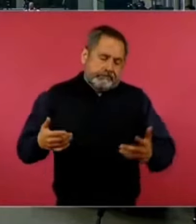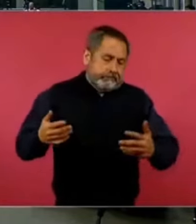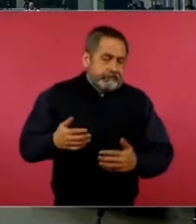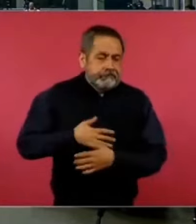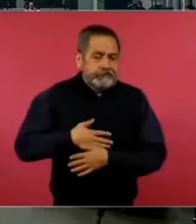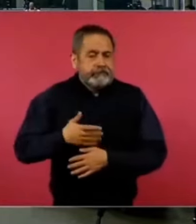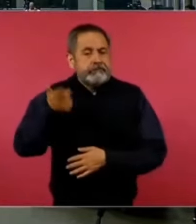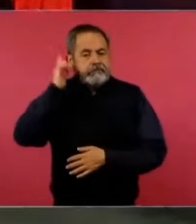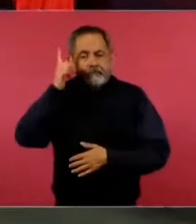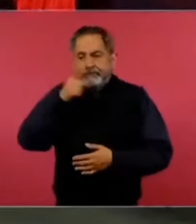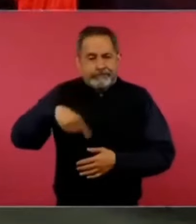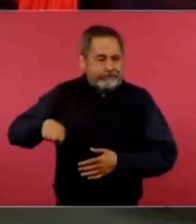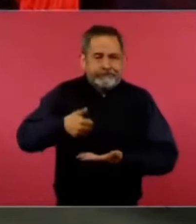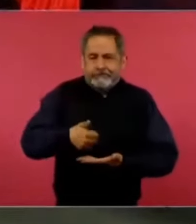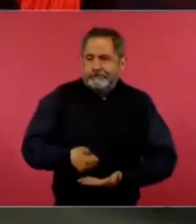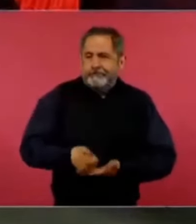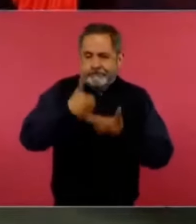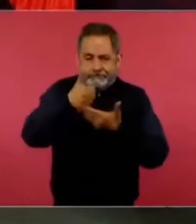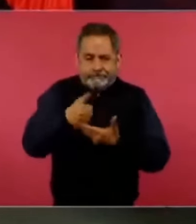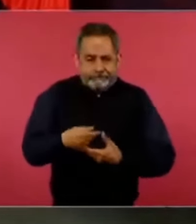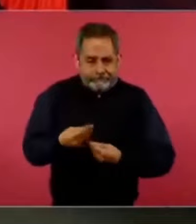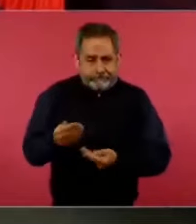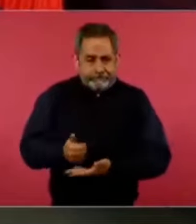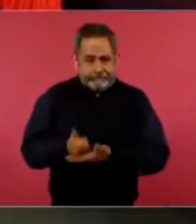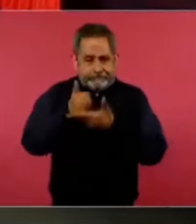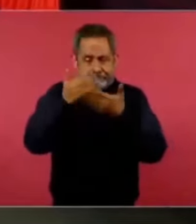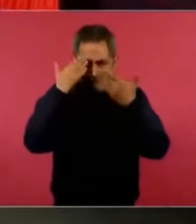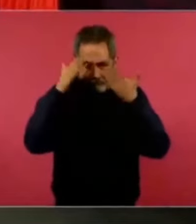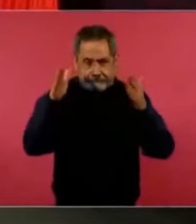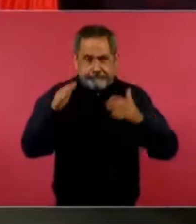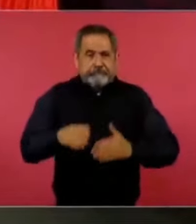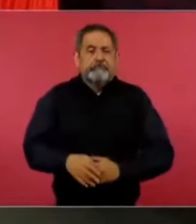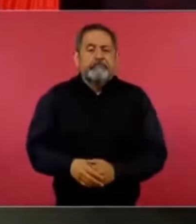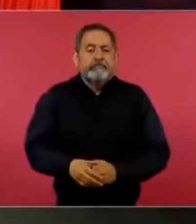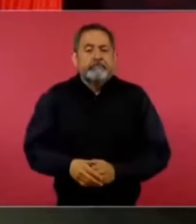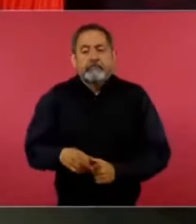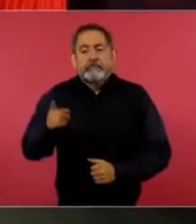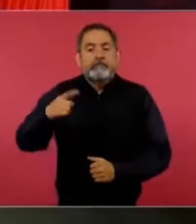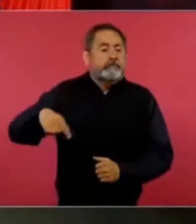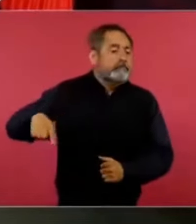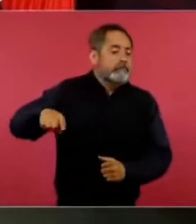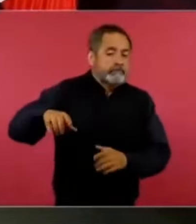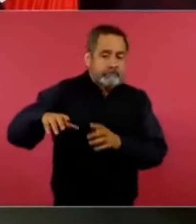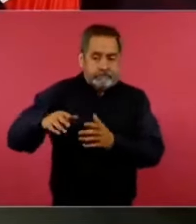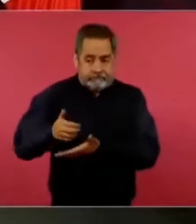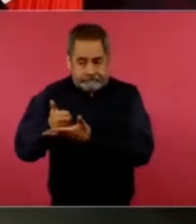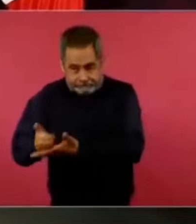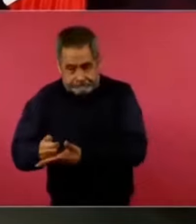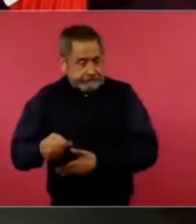ayude, a que los conservadores